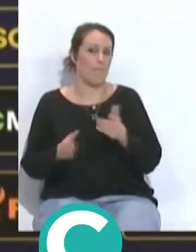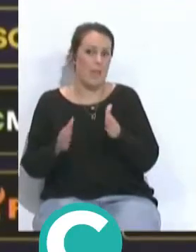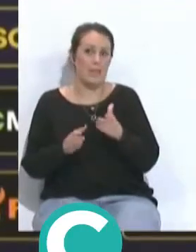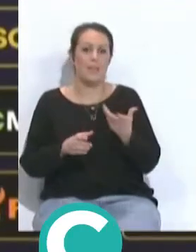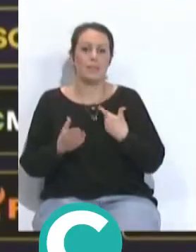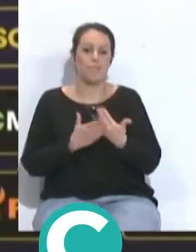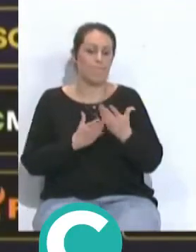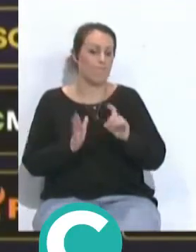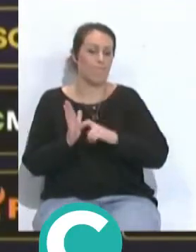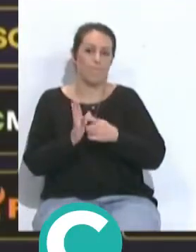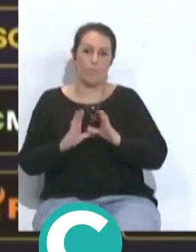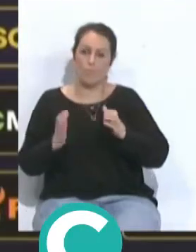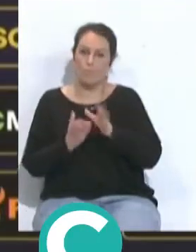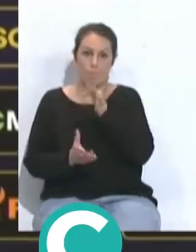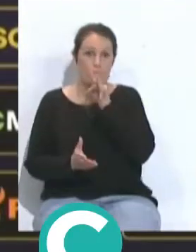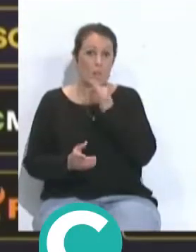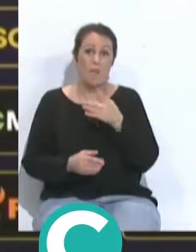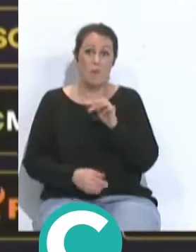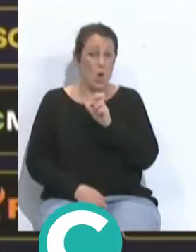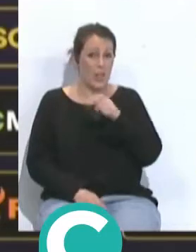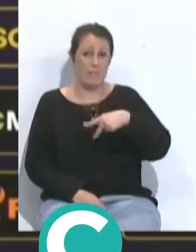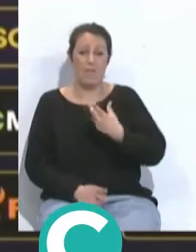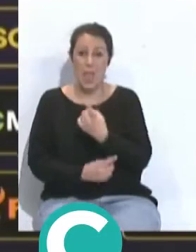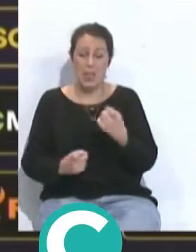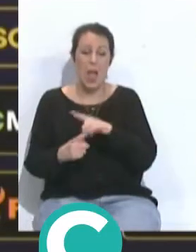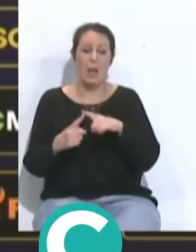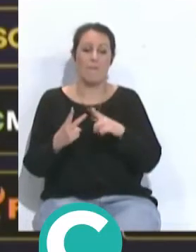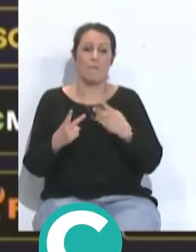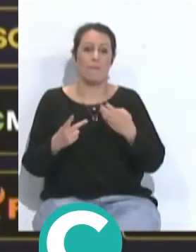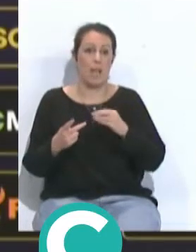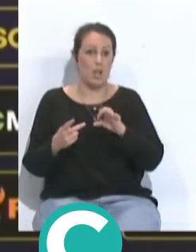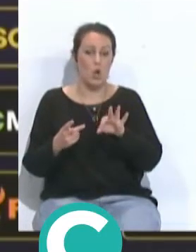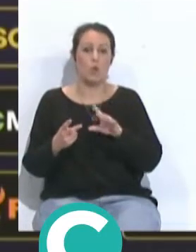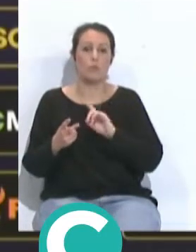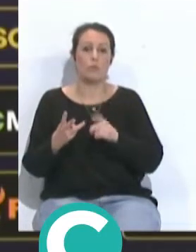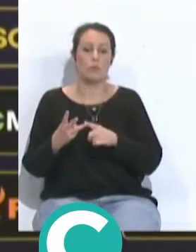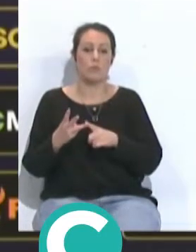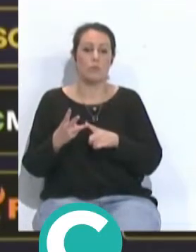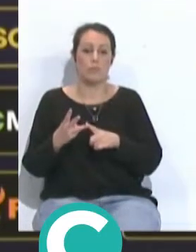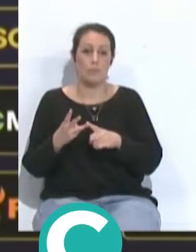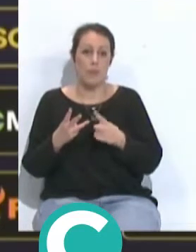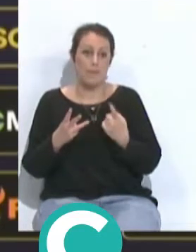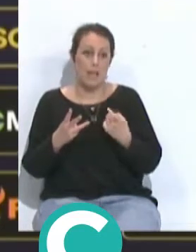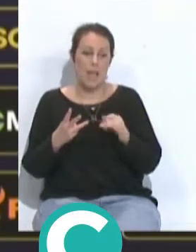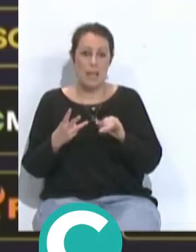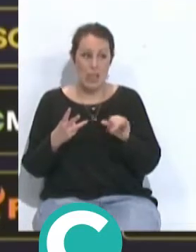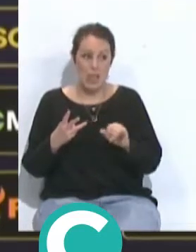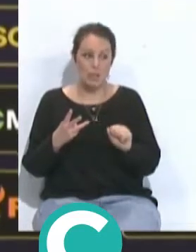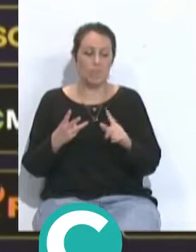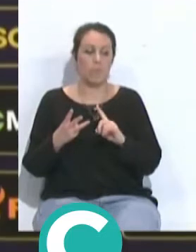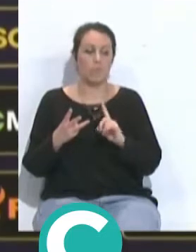sesión completa con el grupo tengo la ausencia de Florin, la ausencia de Vato y la ausencia de Iza